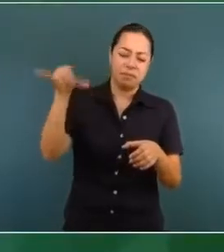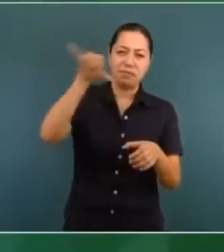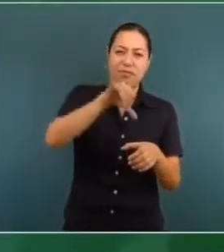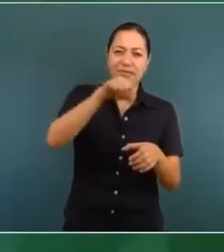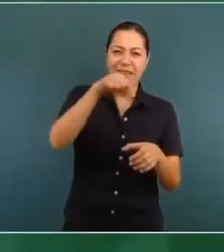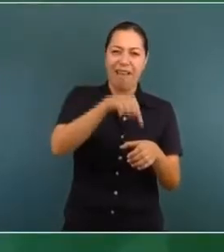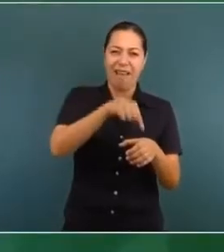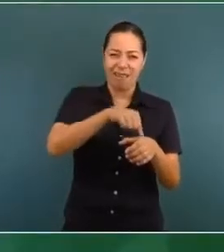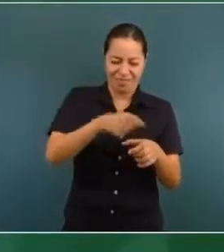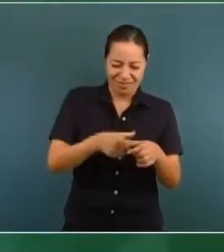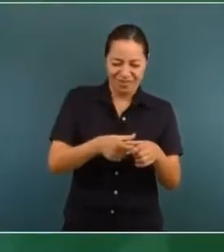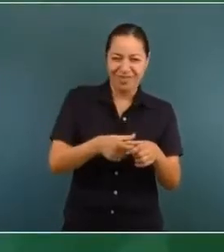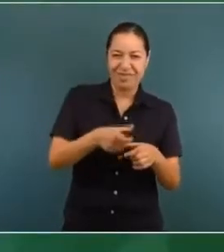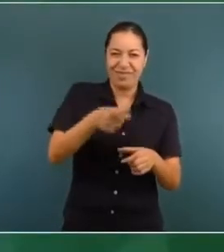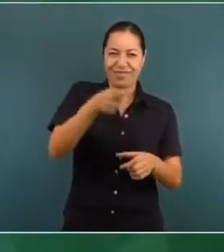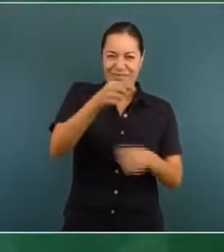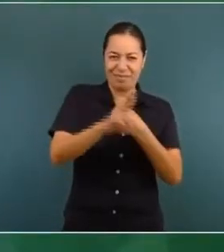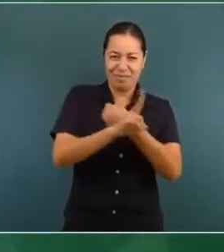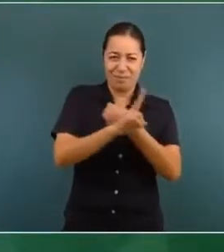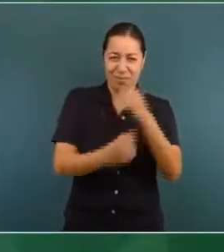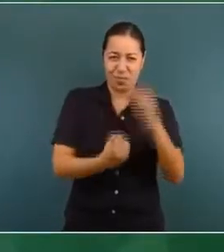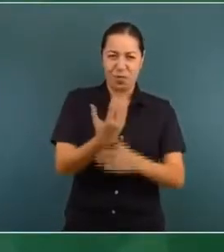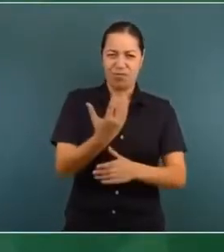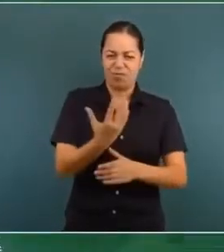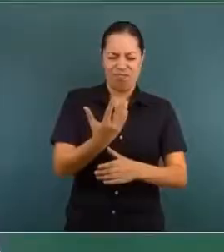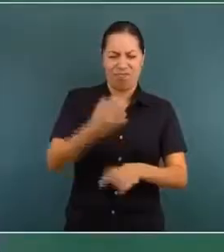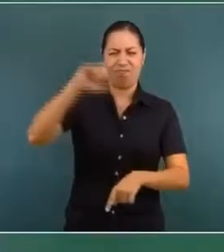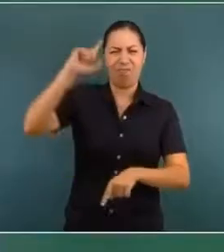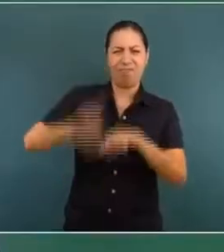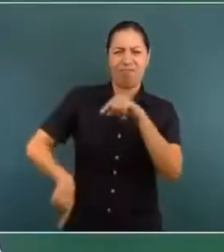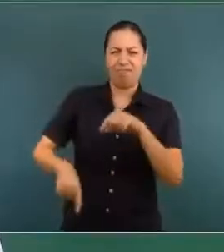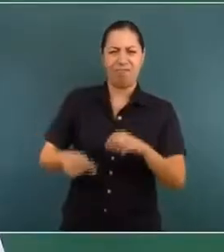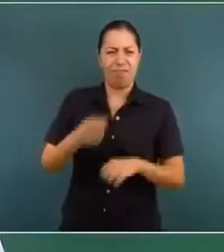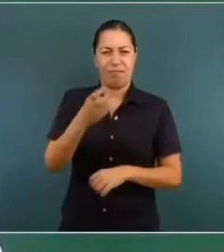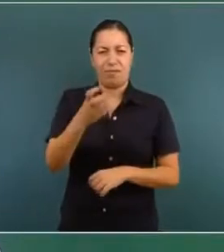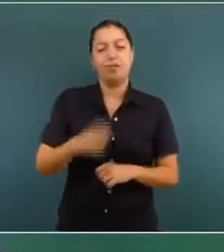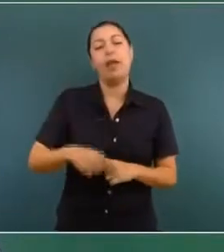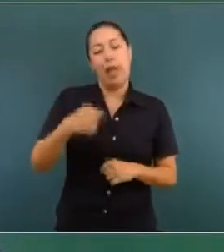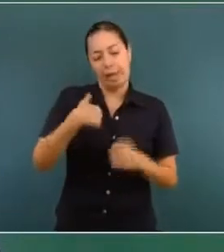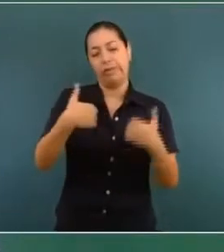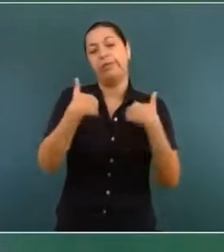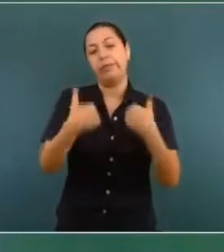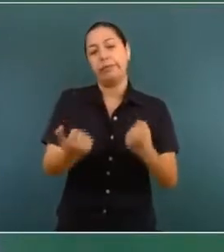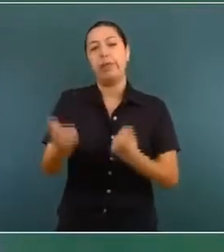Y yo entiendo, hay quienes ven afectados sus intereses,